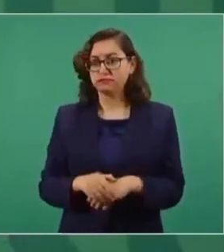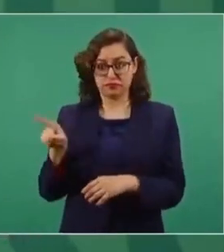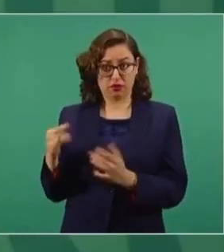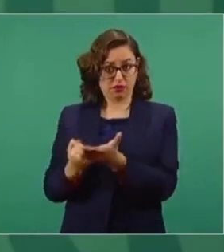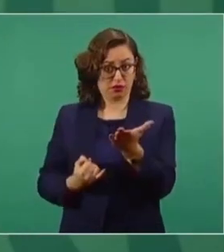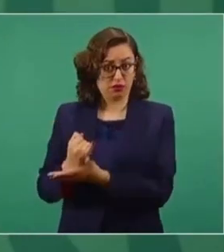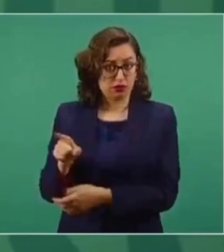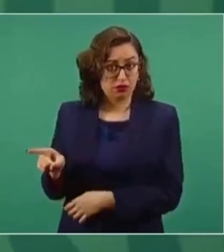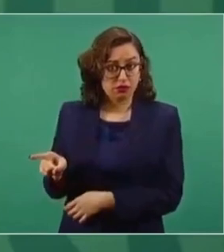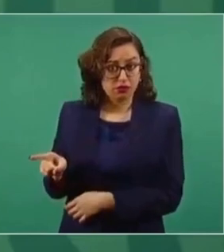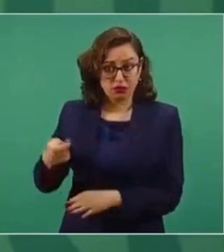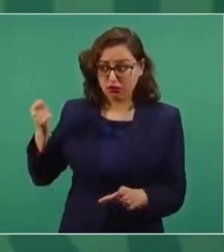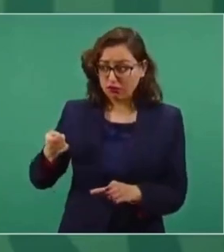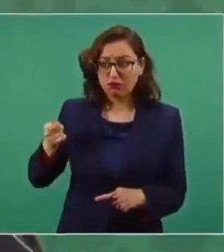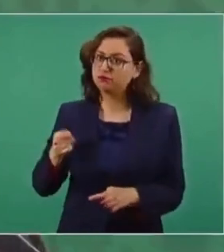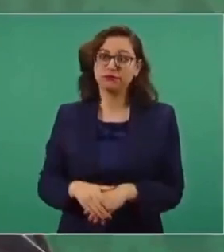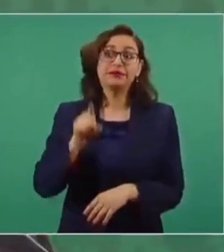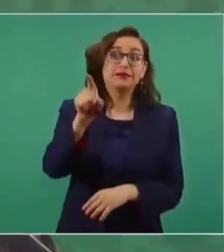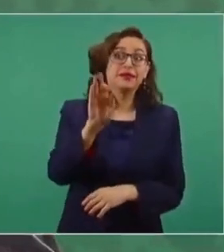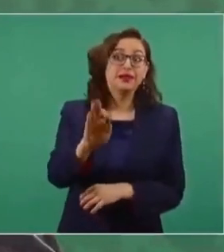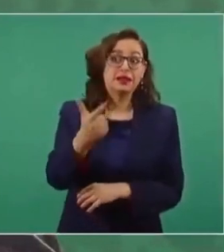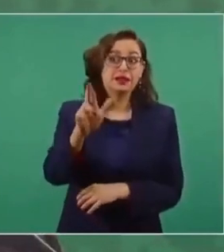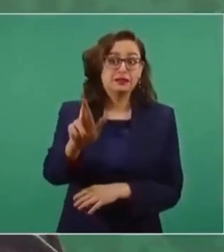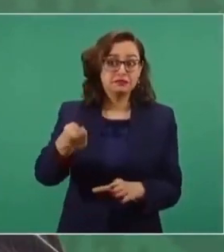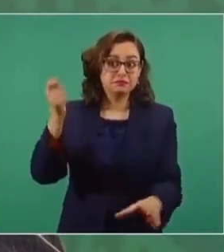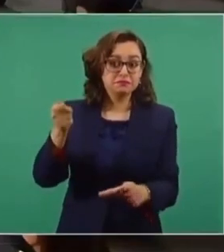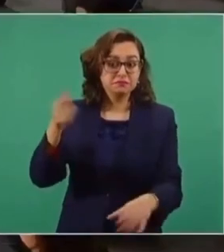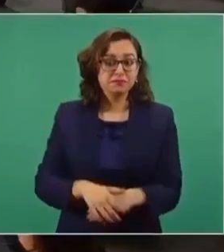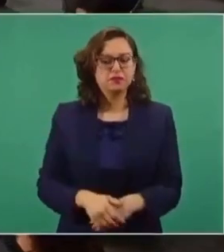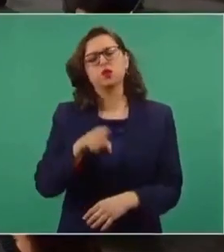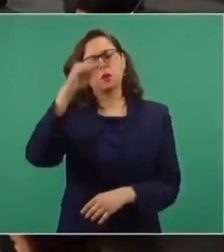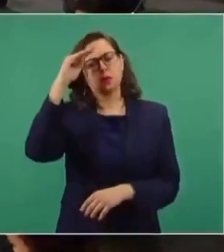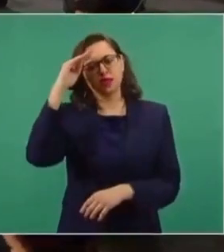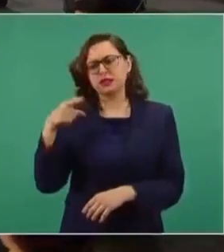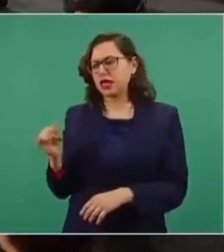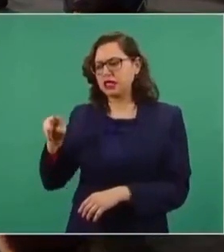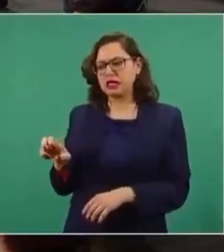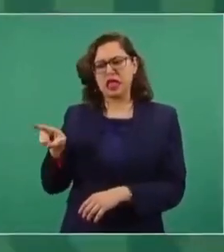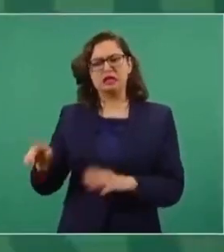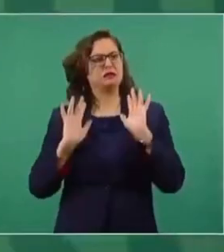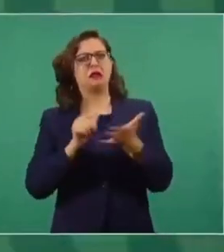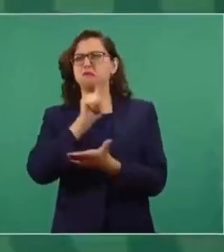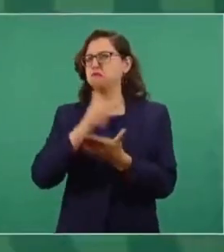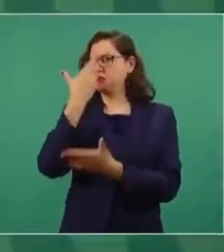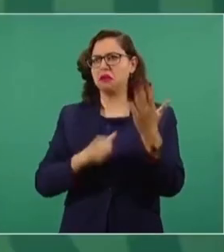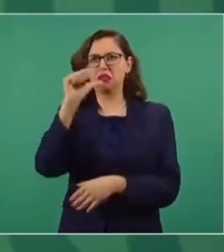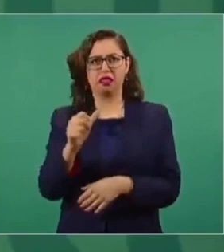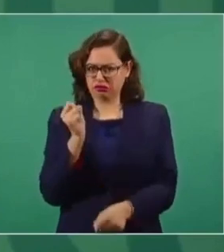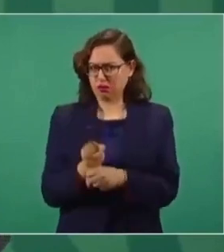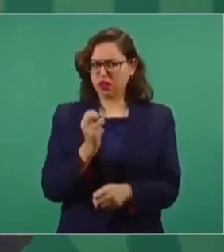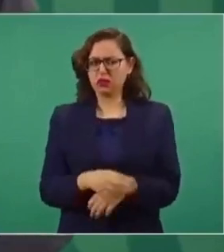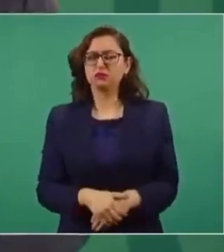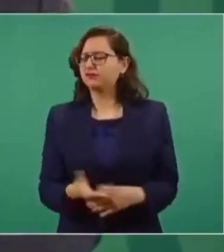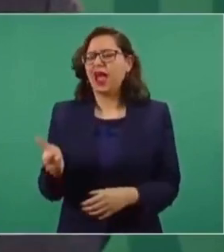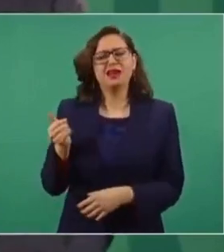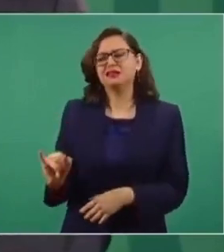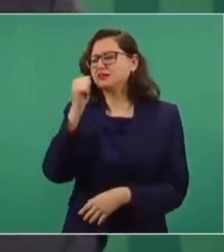corresponde a la fiscalía resolver sobre la denuncia. ¿Usted considera que se adelanta el consejero a esta investigación? Él siempre se adelanta, porque